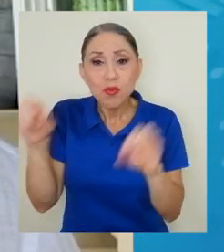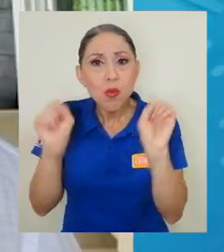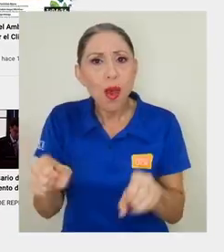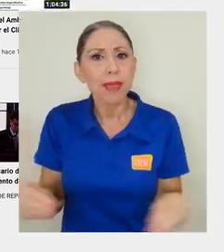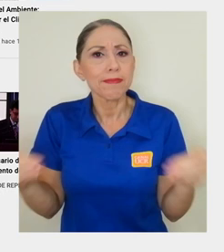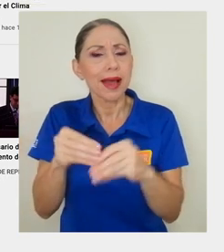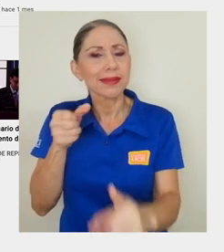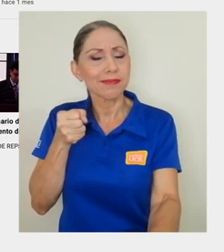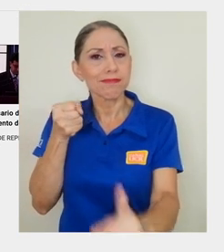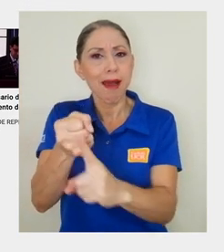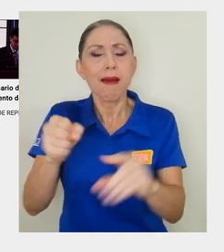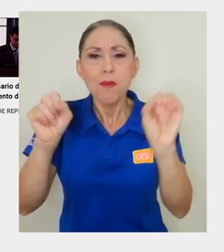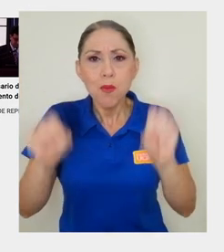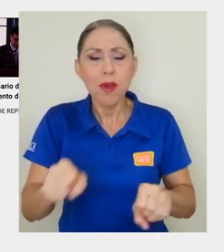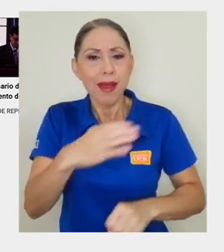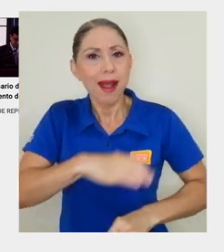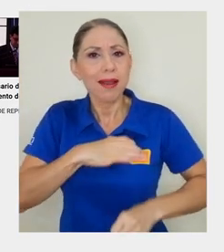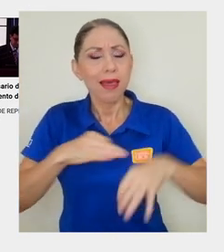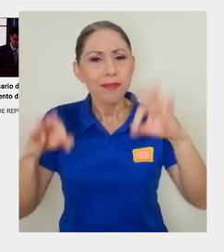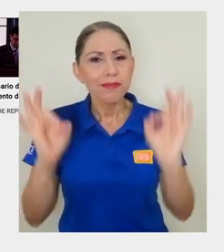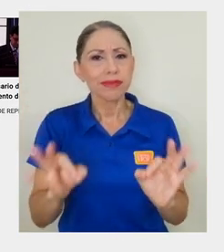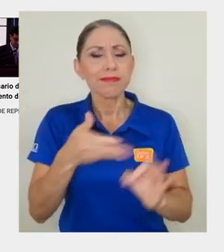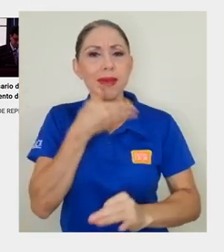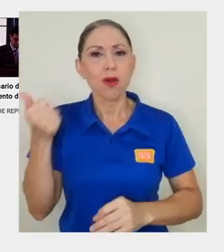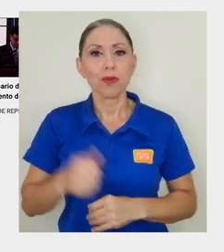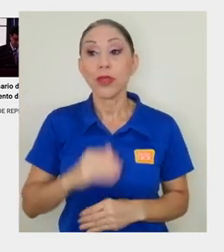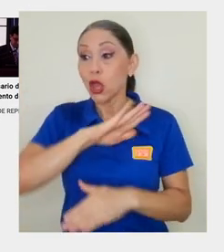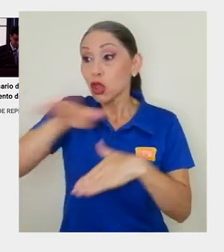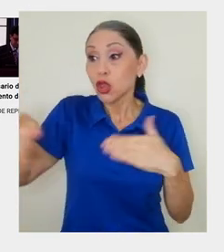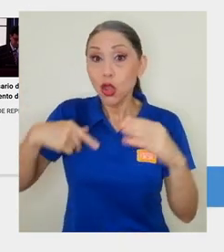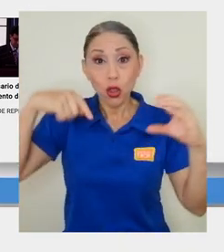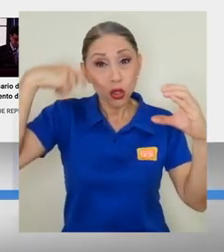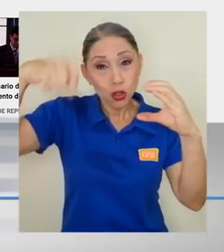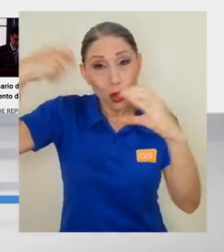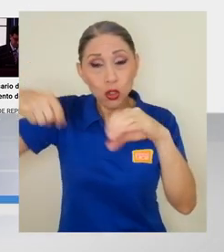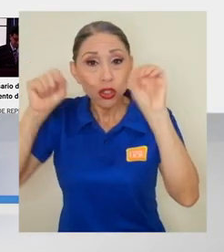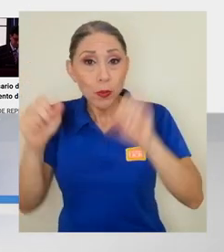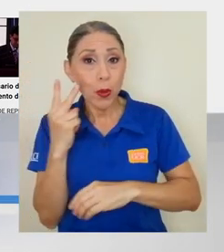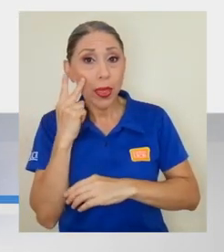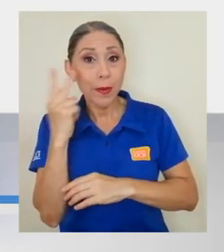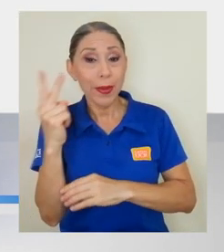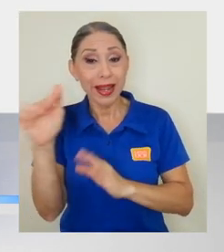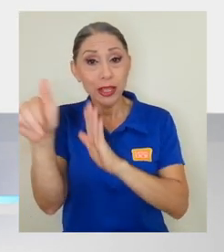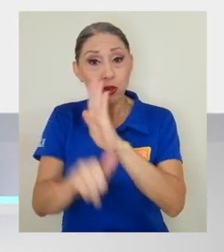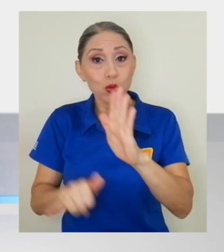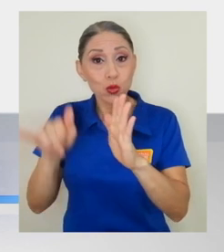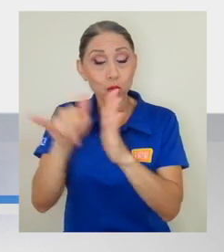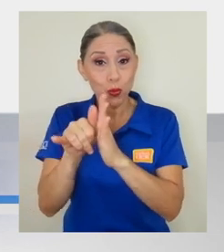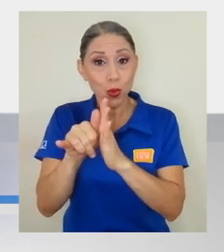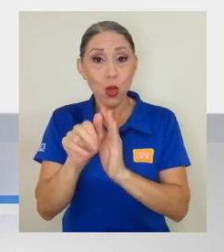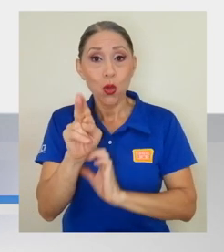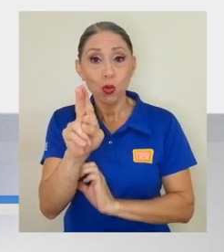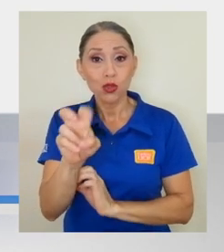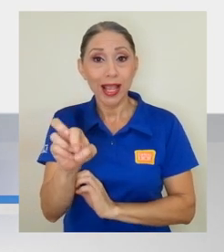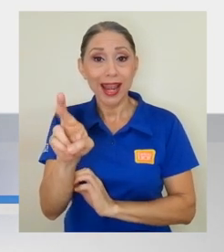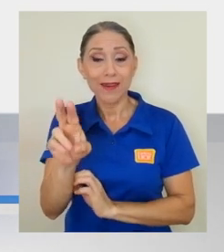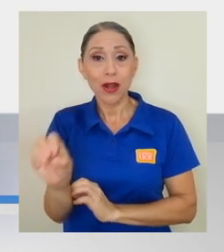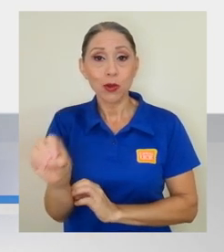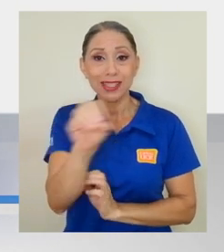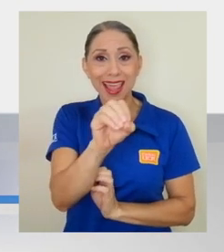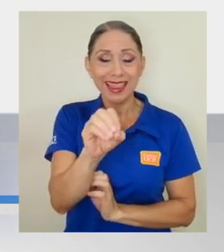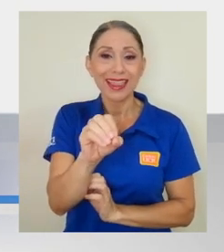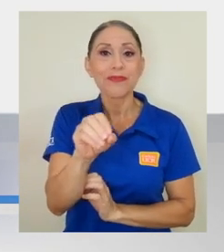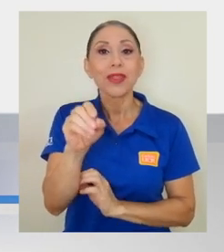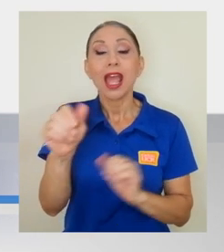impacto, que puedan ser de mejor calidad. Todos los cortos se pueden visualizar en el canal de YouTube de la sede de Occidente de la UCR